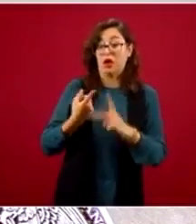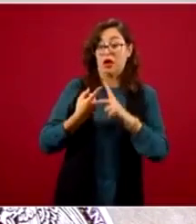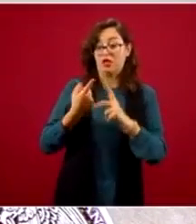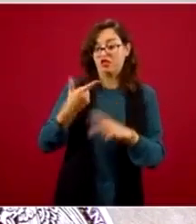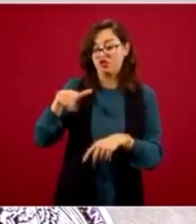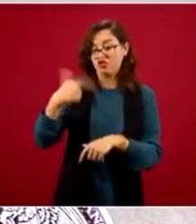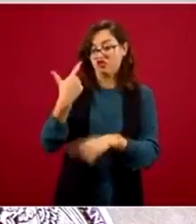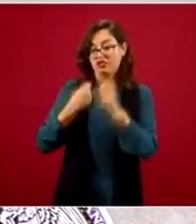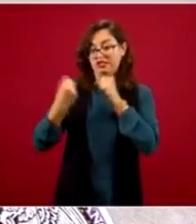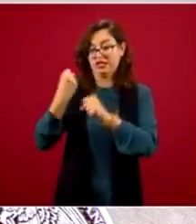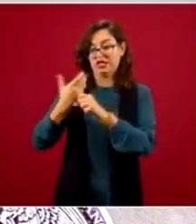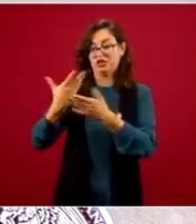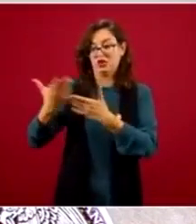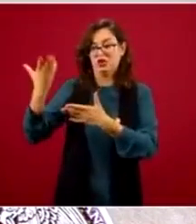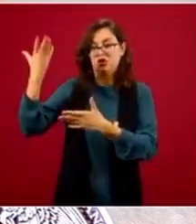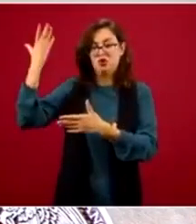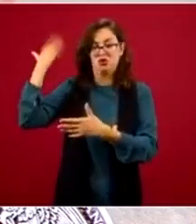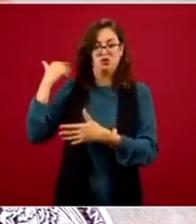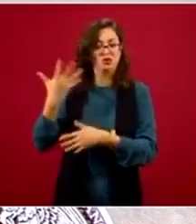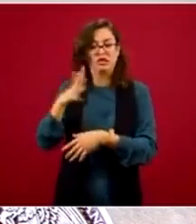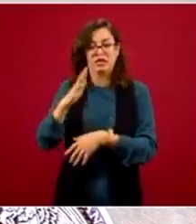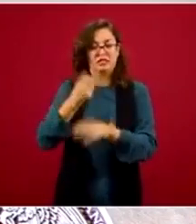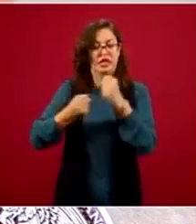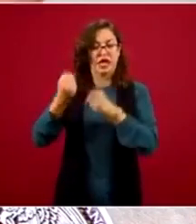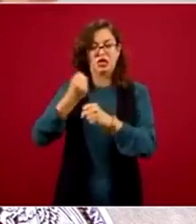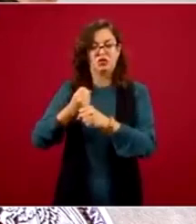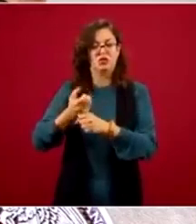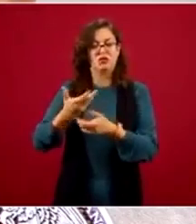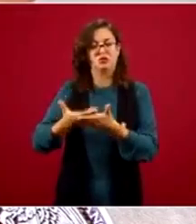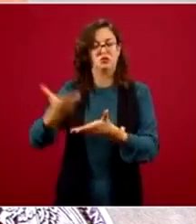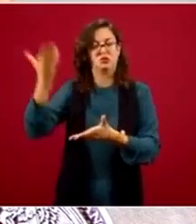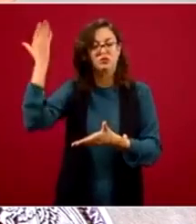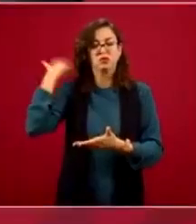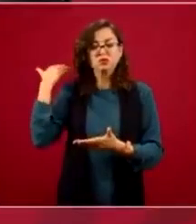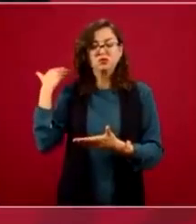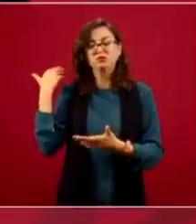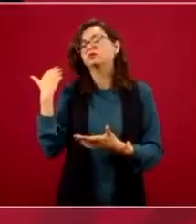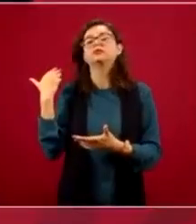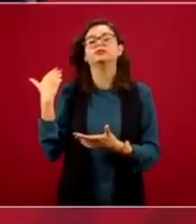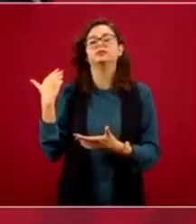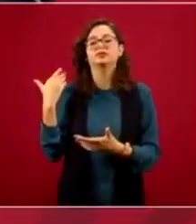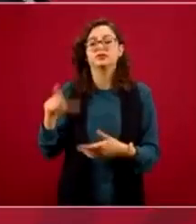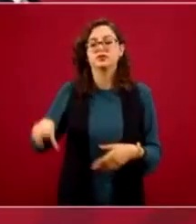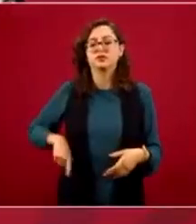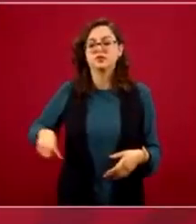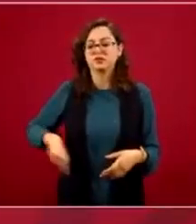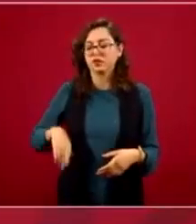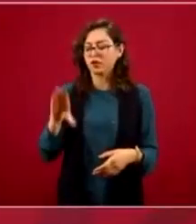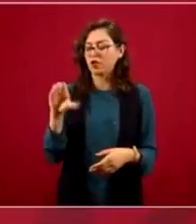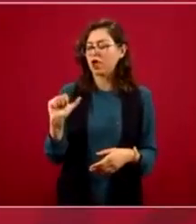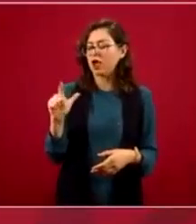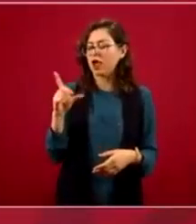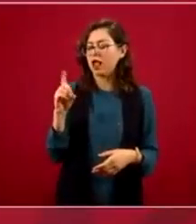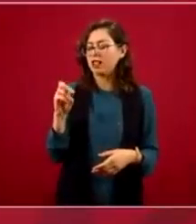Esto data de hace 10 años, bueno, desde que estaba el gobierno de Calderón, desde que se degradó.